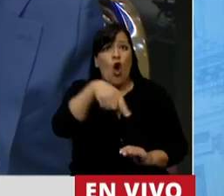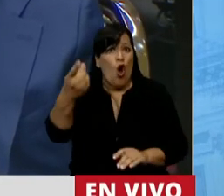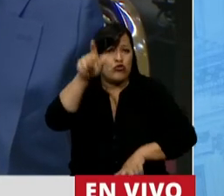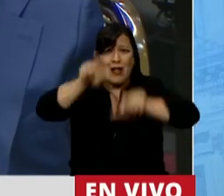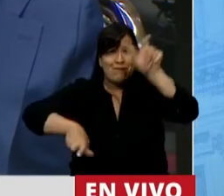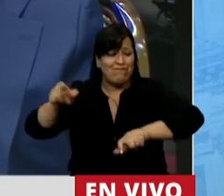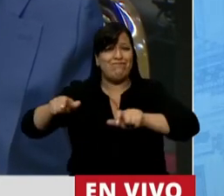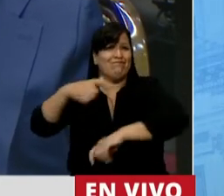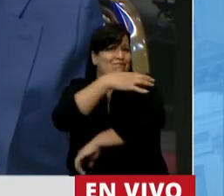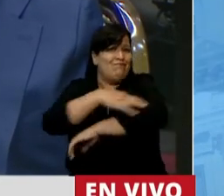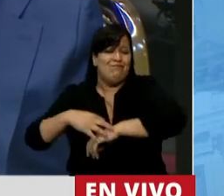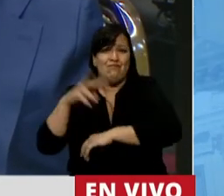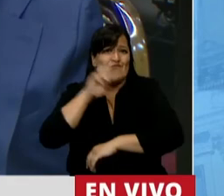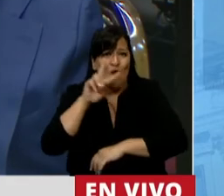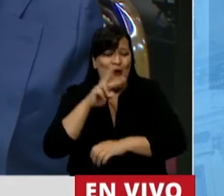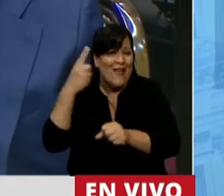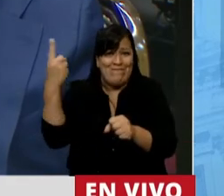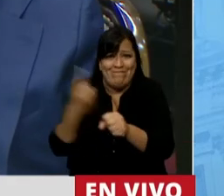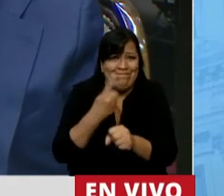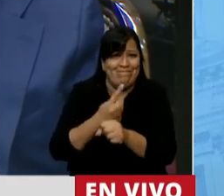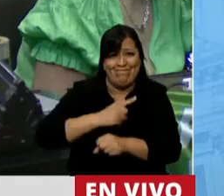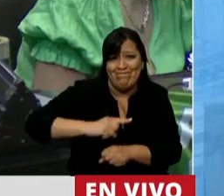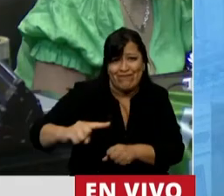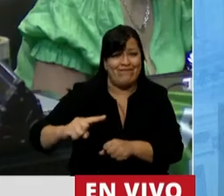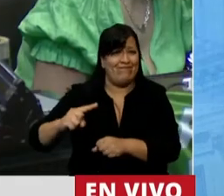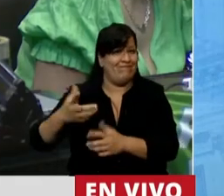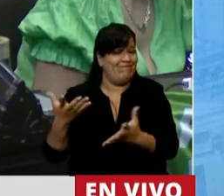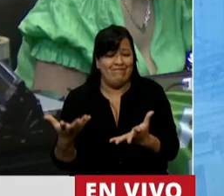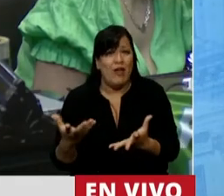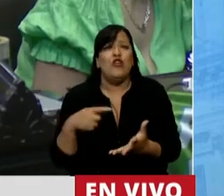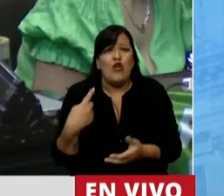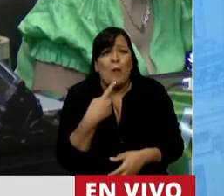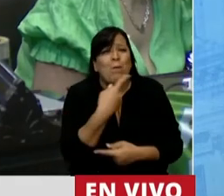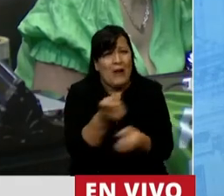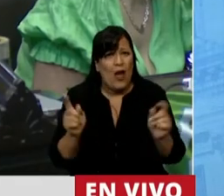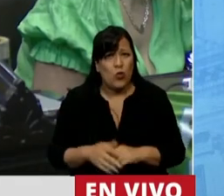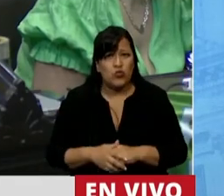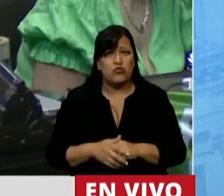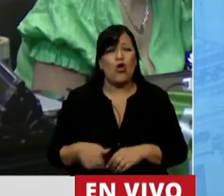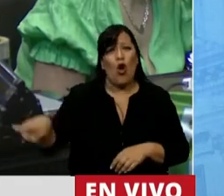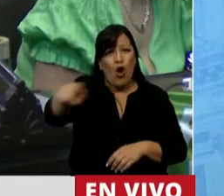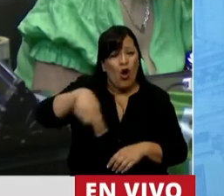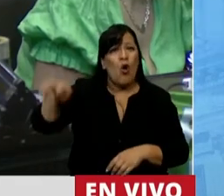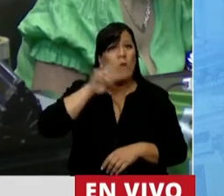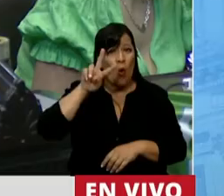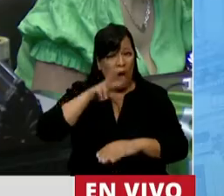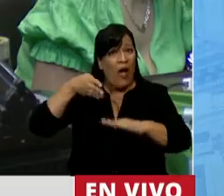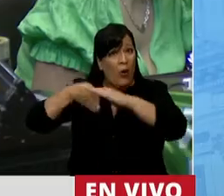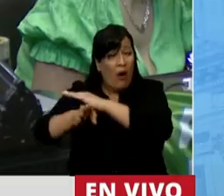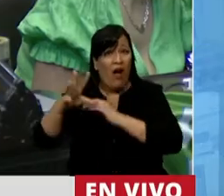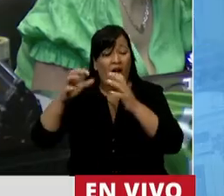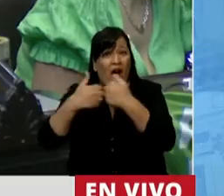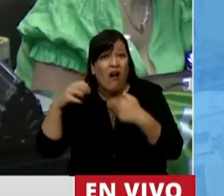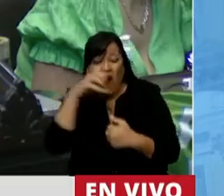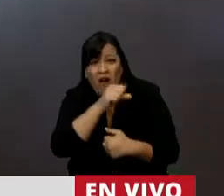vulnerables, pobres, sin posibilidad de acceso. Y yo pregunto, ¿y para esas mujeres qué?